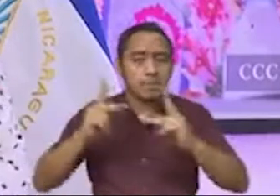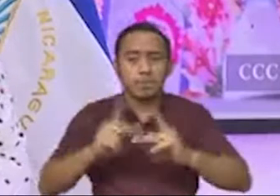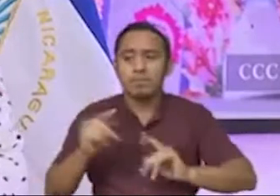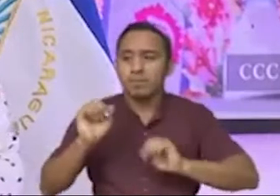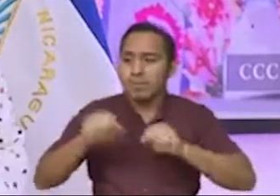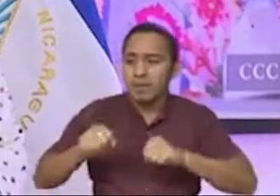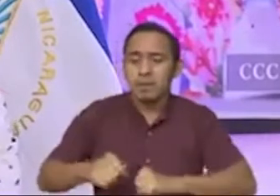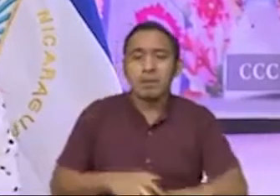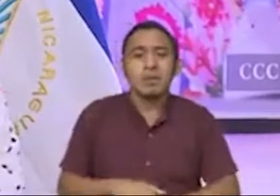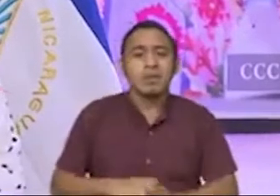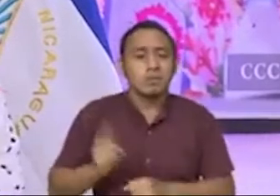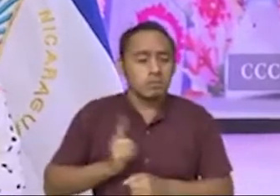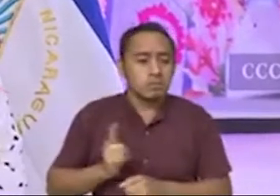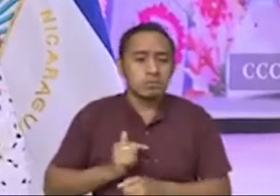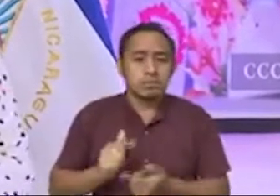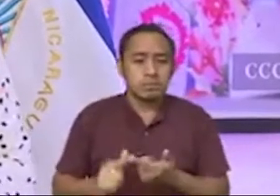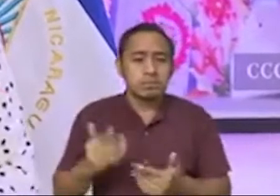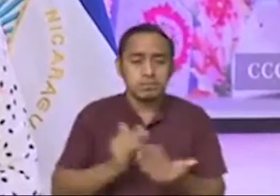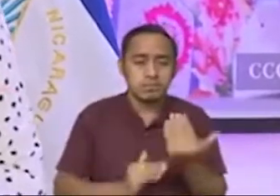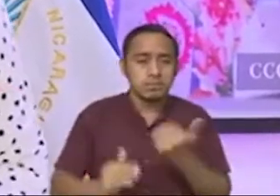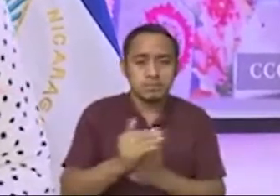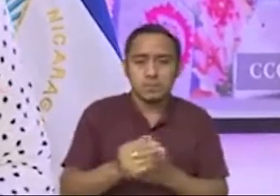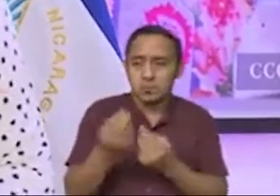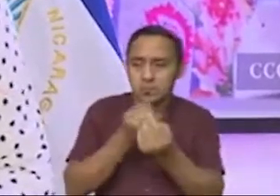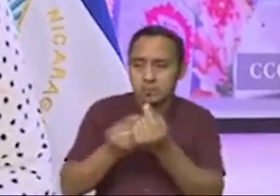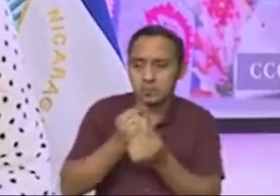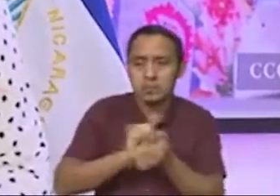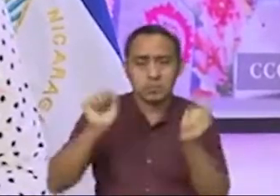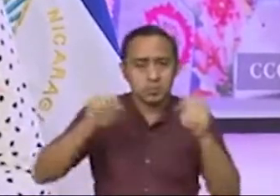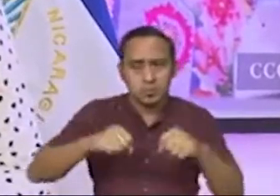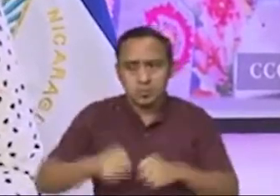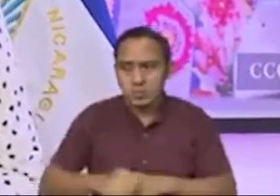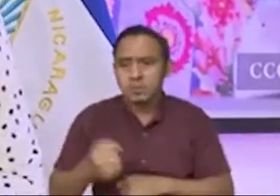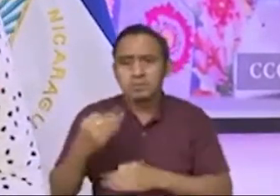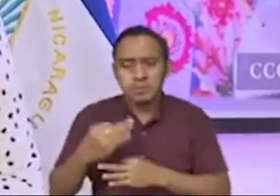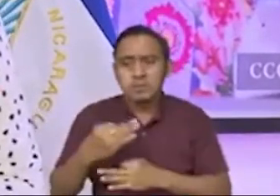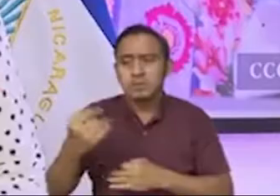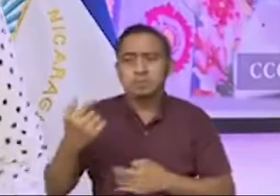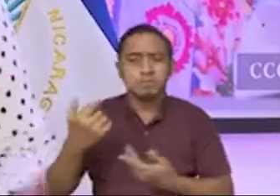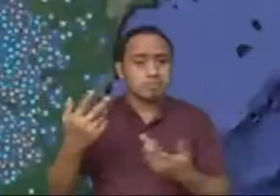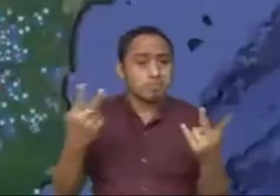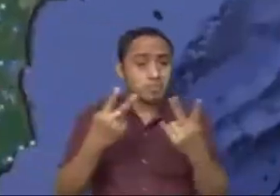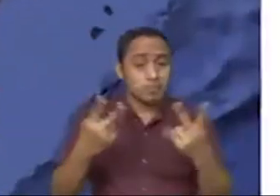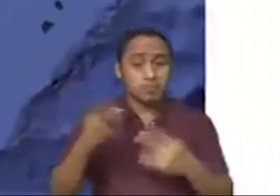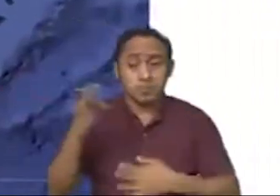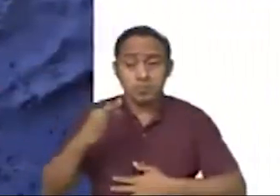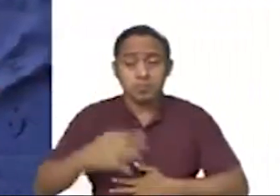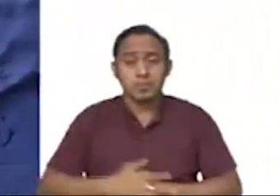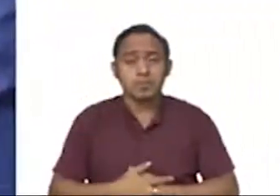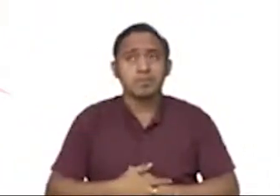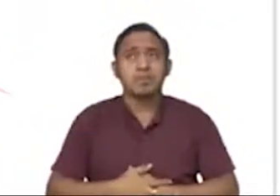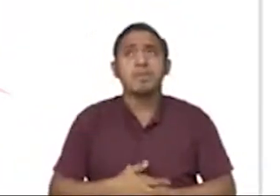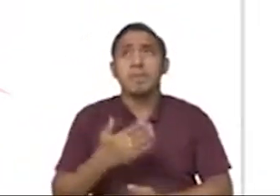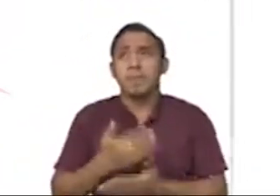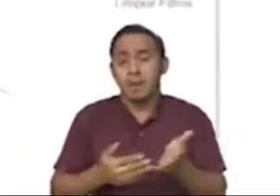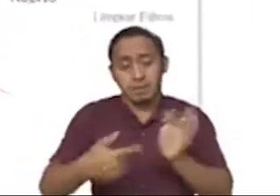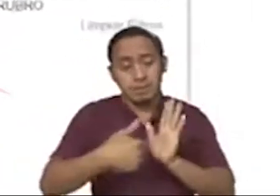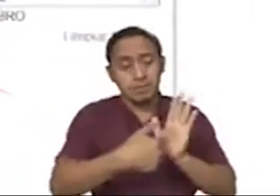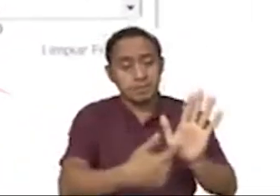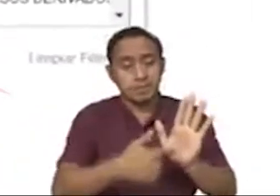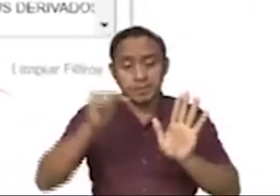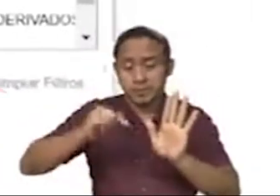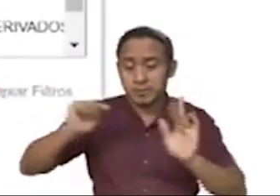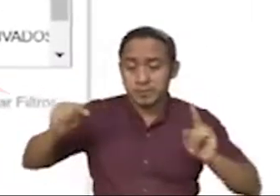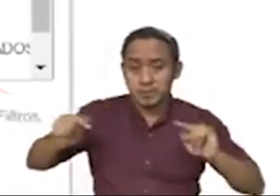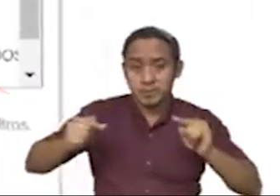El Ministerio de Economía Familiar presentó este miércoles el mapa interactivo de la agricultura familiar, que sirve como instrumento de guía.